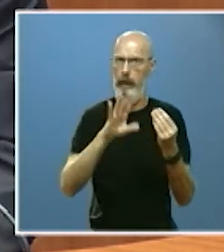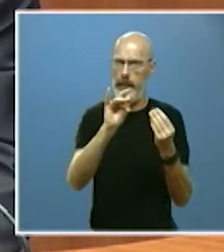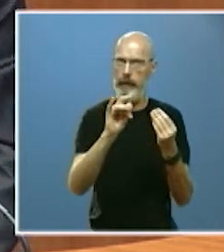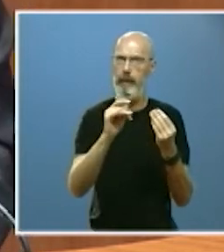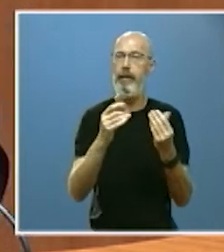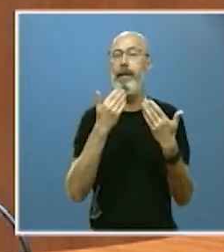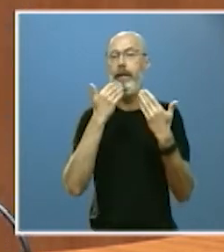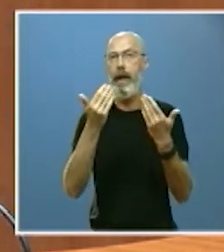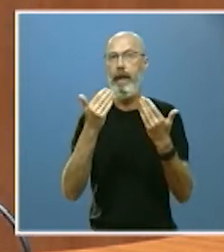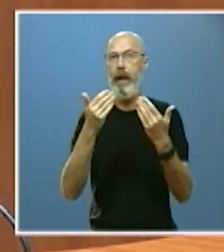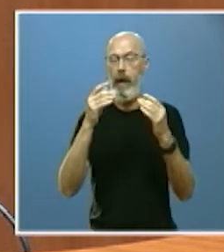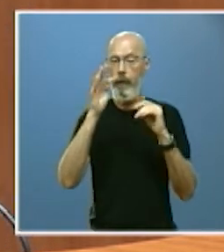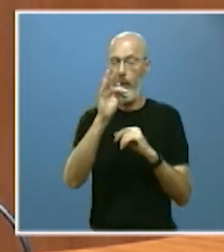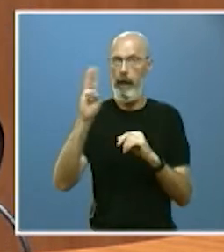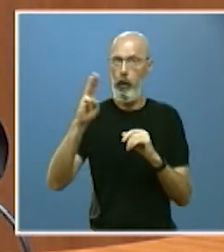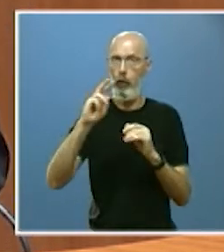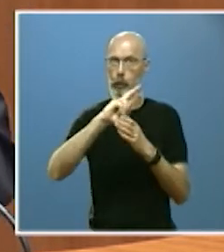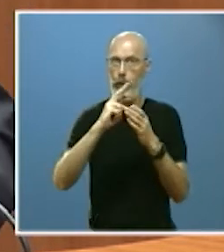extensión de nuestra formación profesional dual